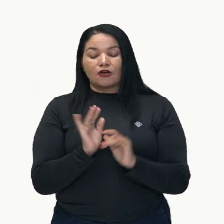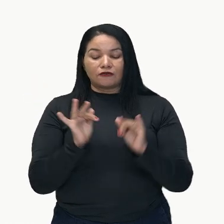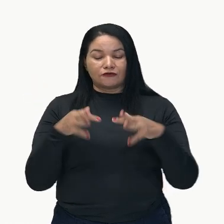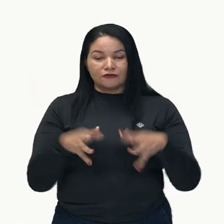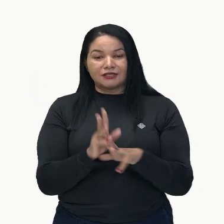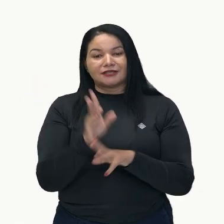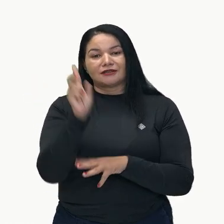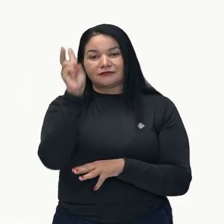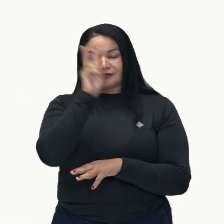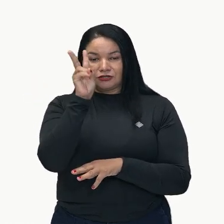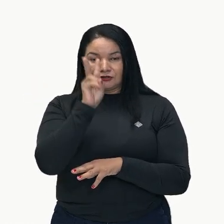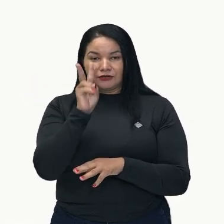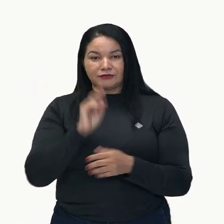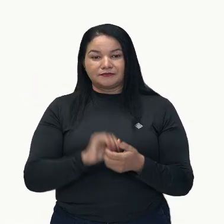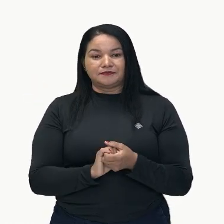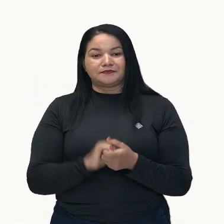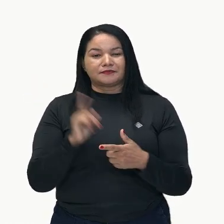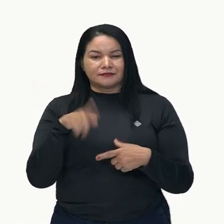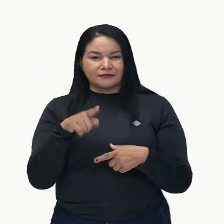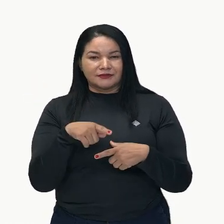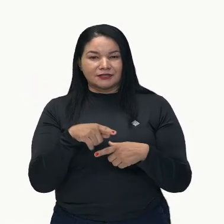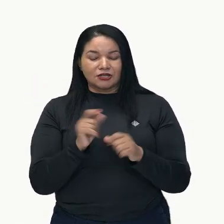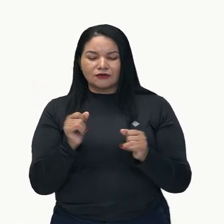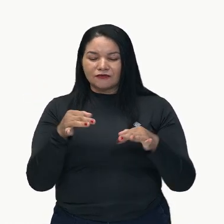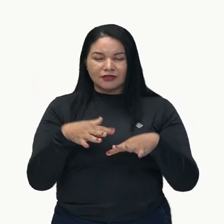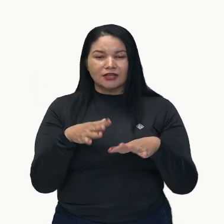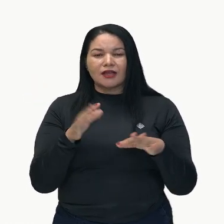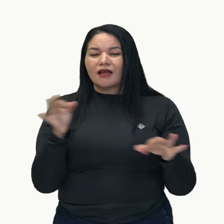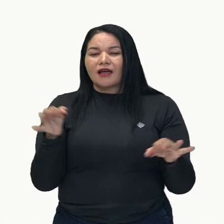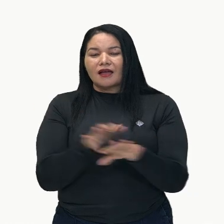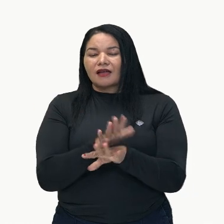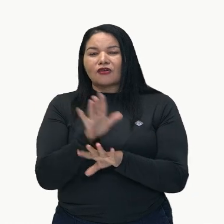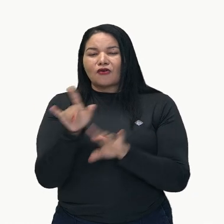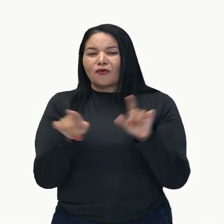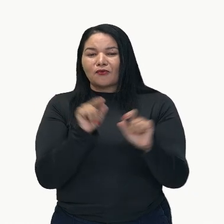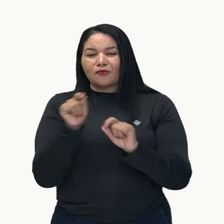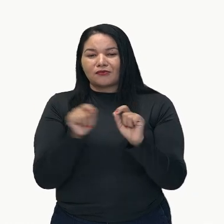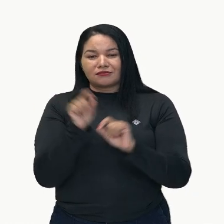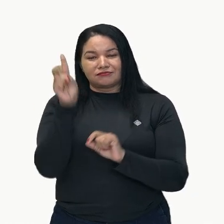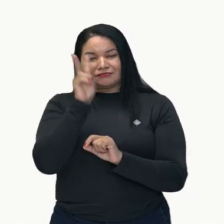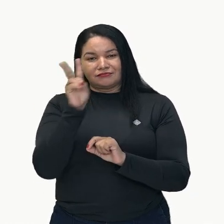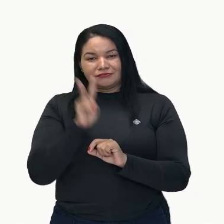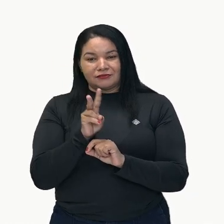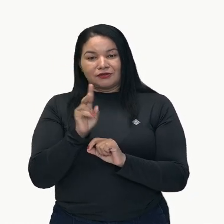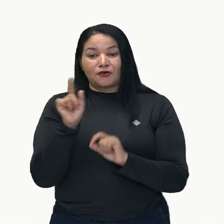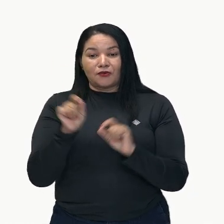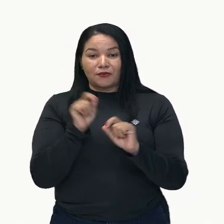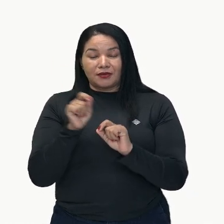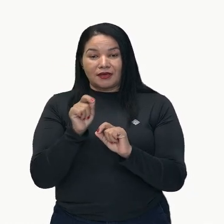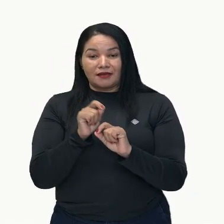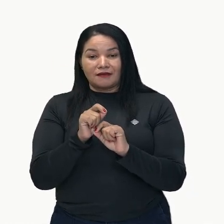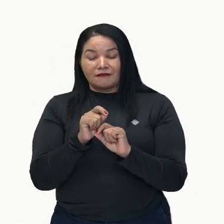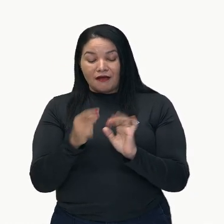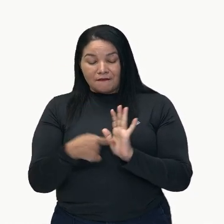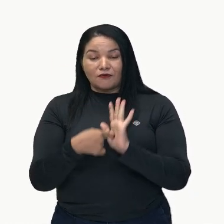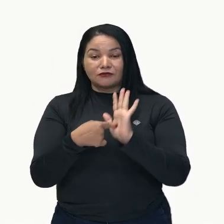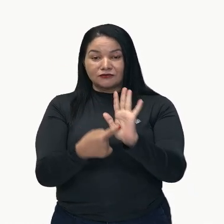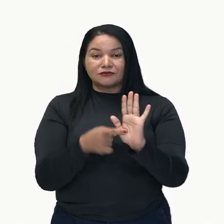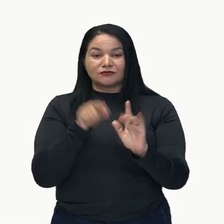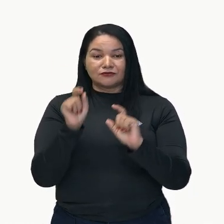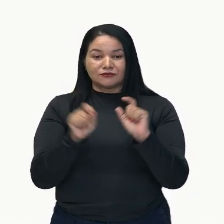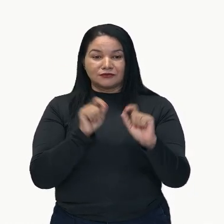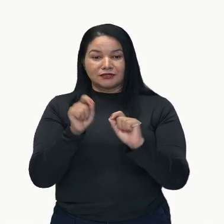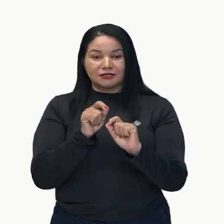historia. Es el cierre, el fin de la historia en la que se revelan los